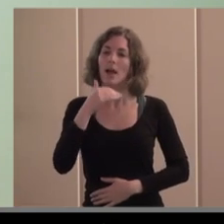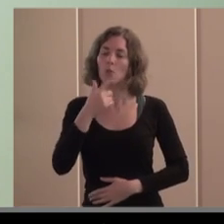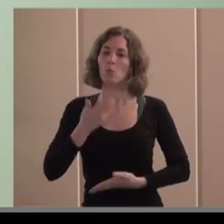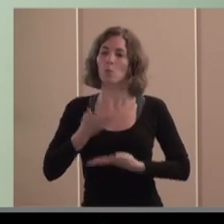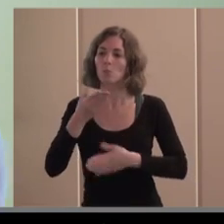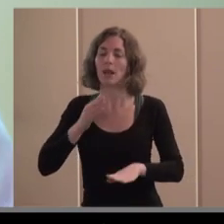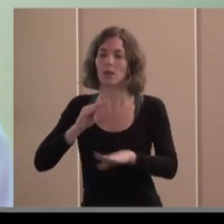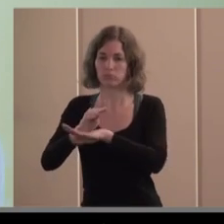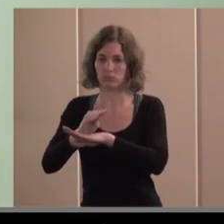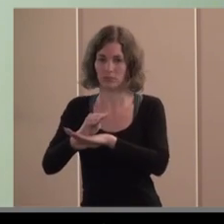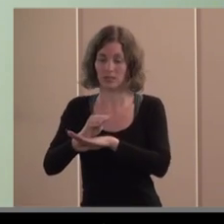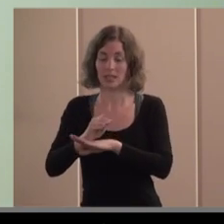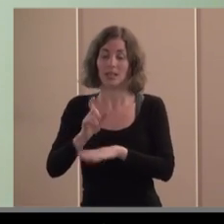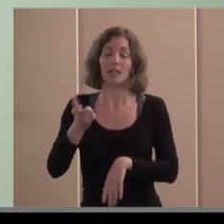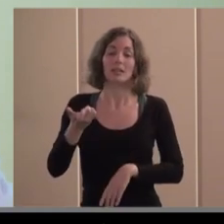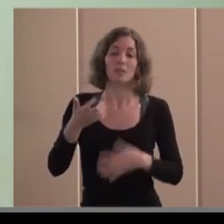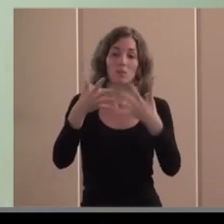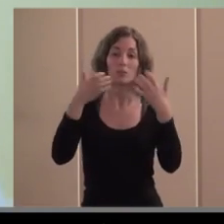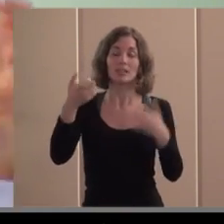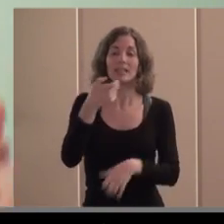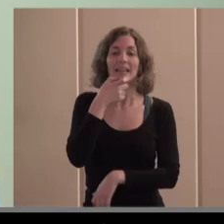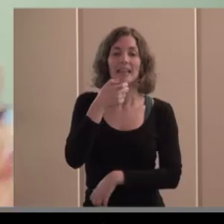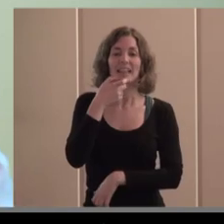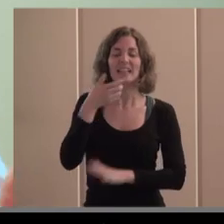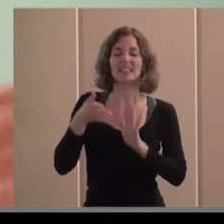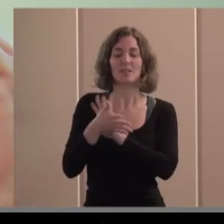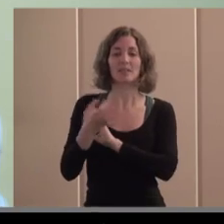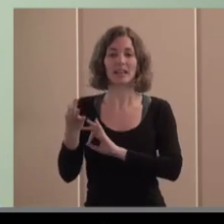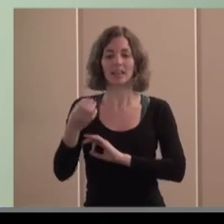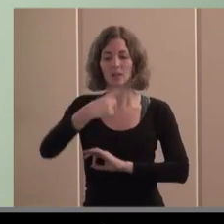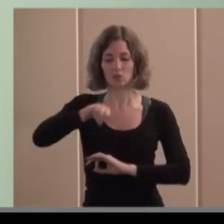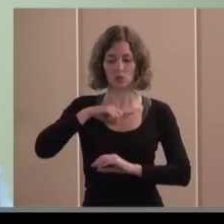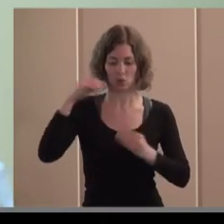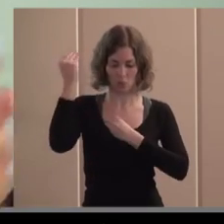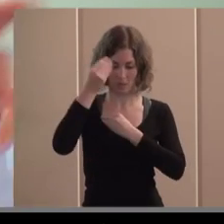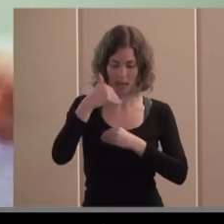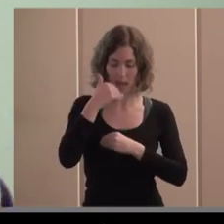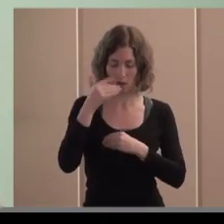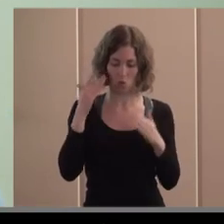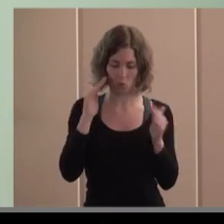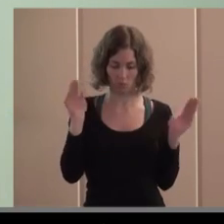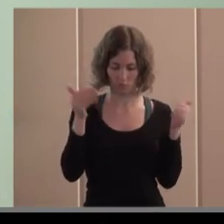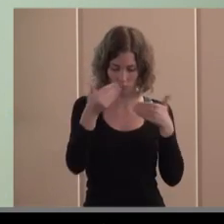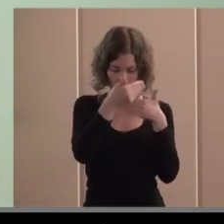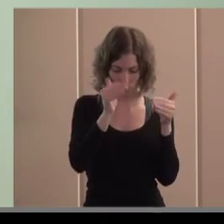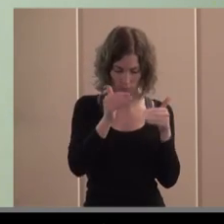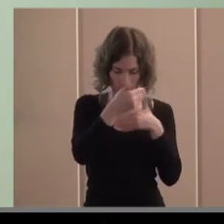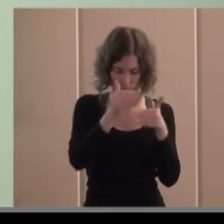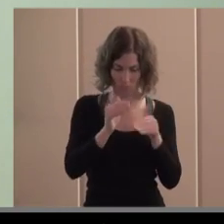como se dice en inglés out of the box es decir fuera de la caja de la caja de tornillos y de